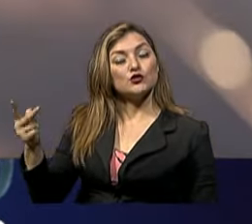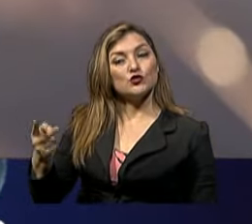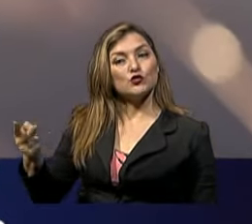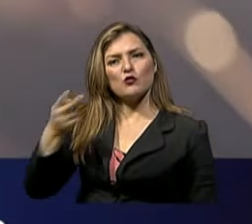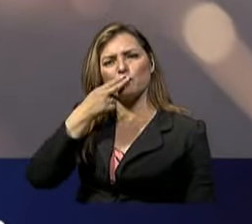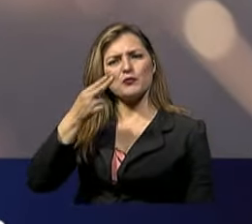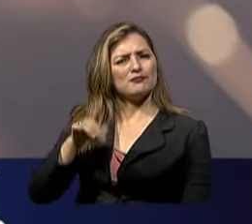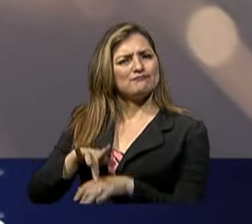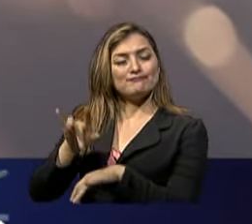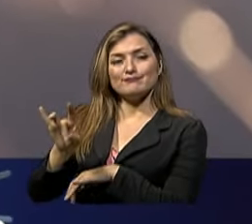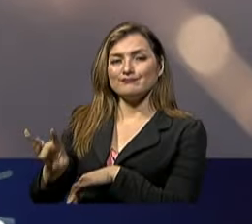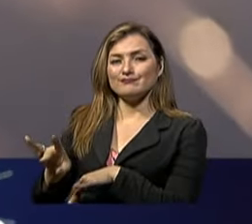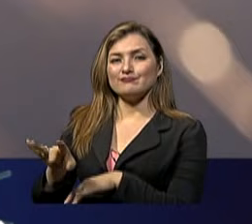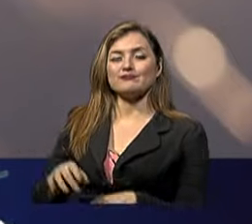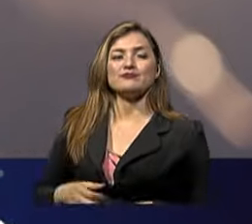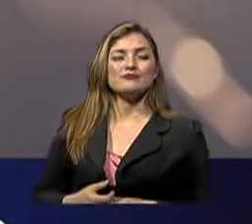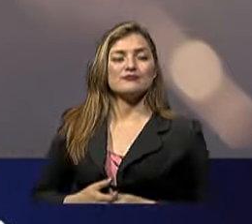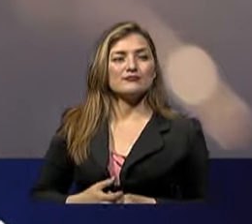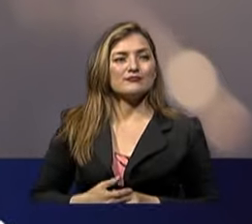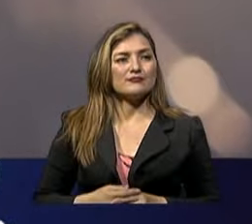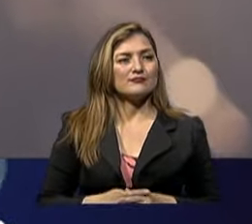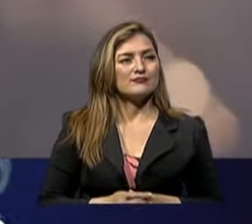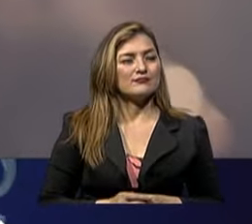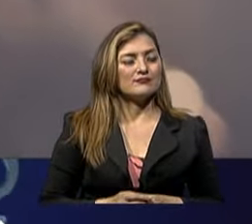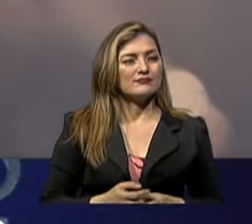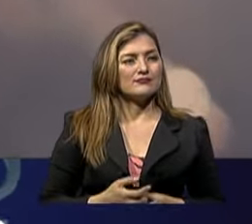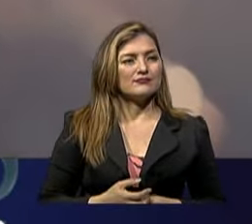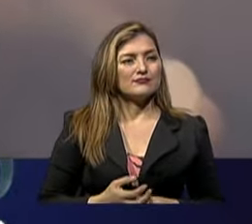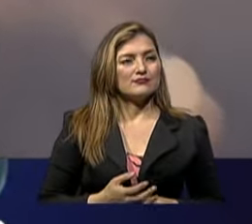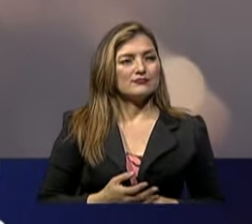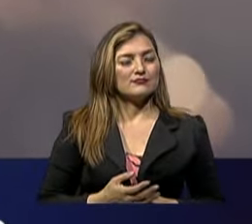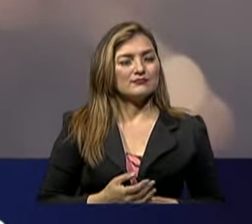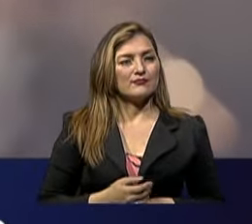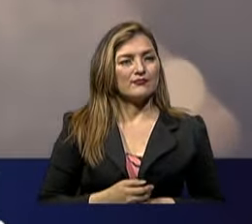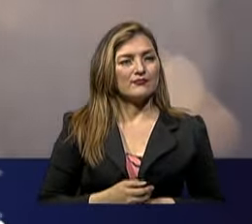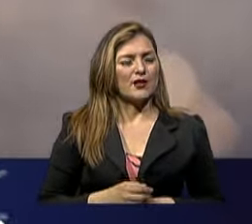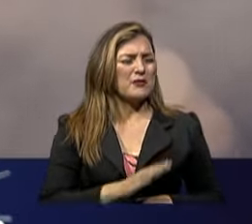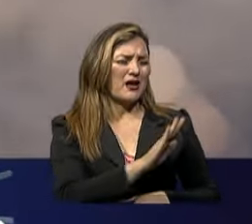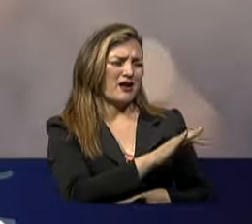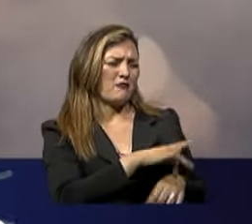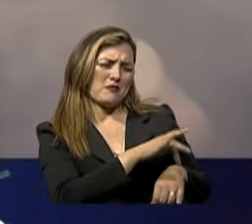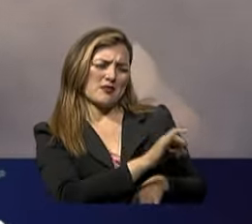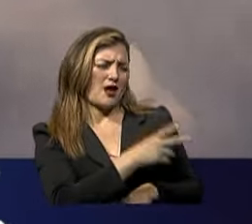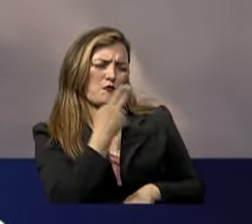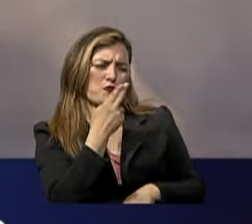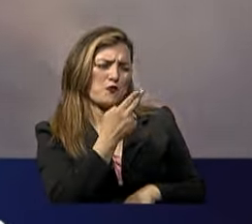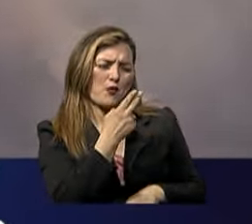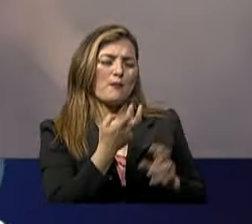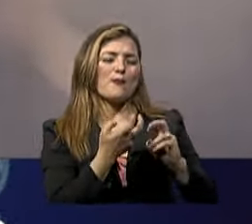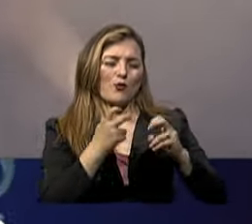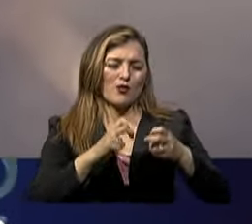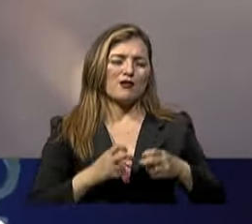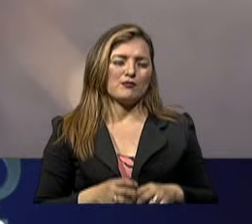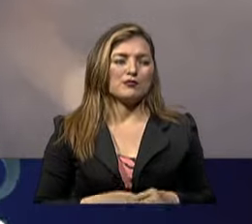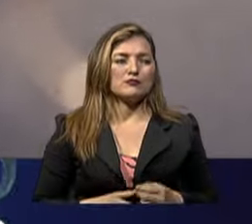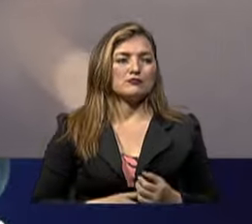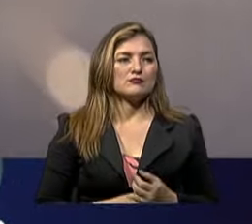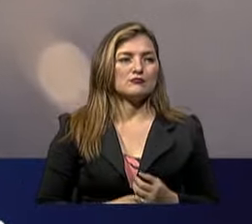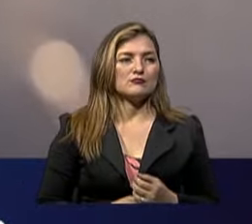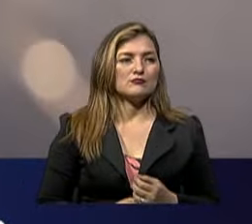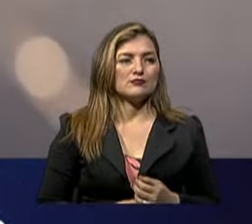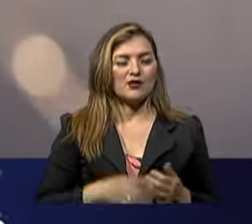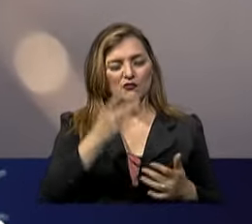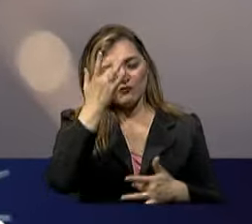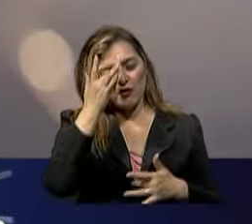dejado De fumar Porque ellos fumaban También Me decían Que deje Que es un problema Que me va a generar